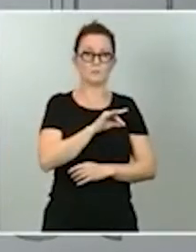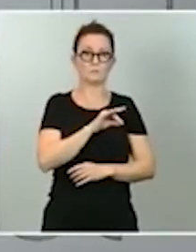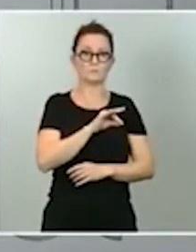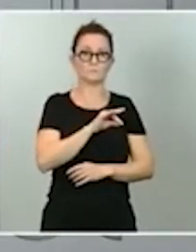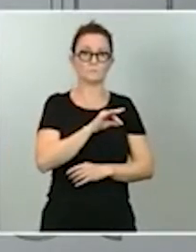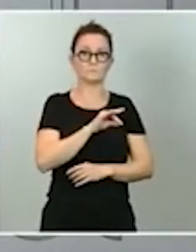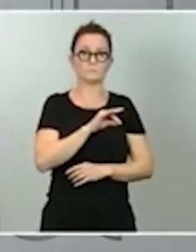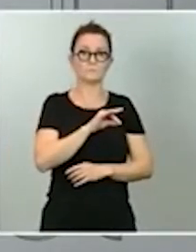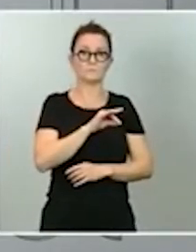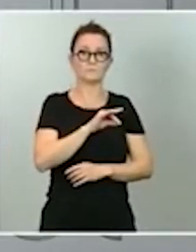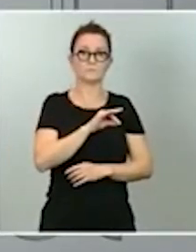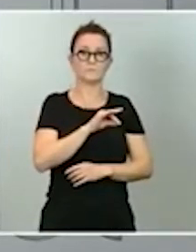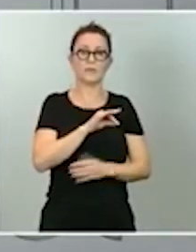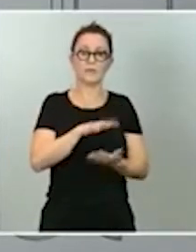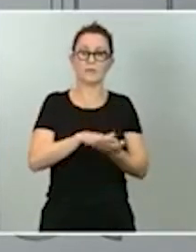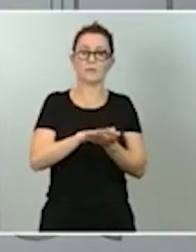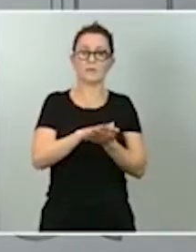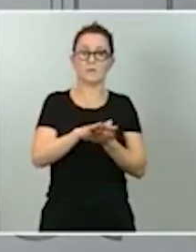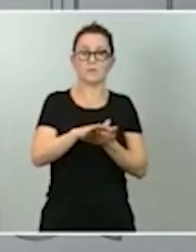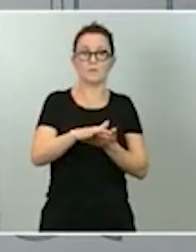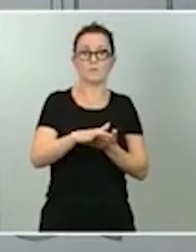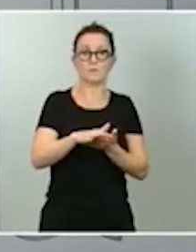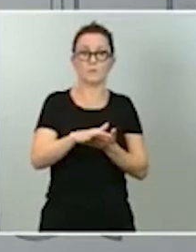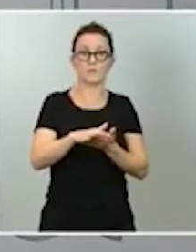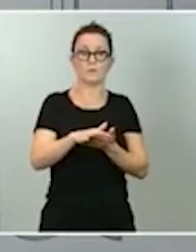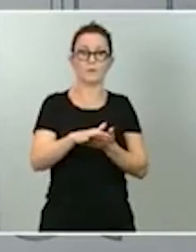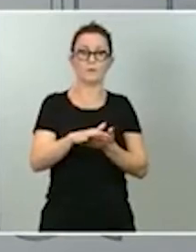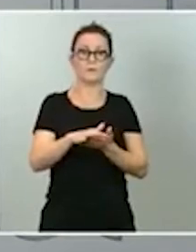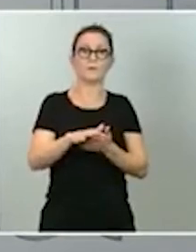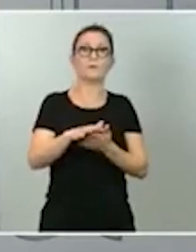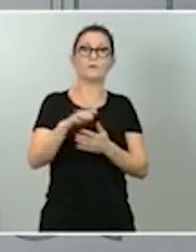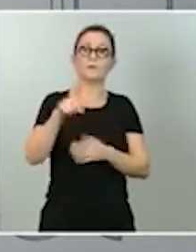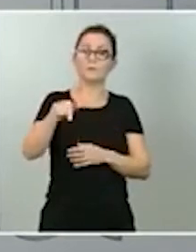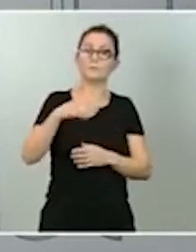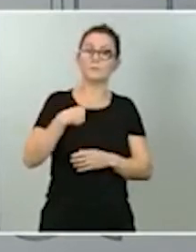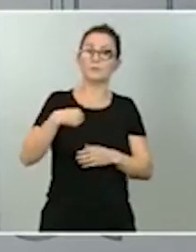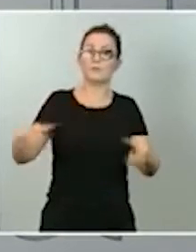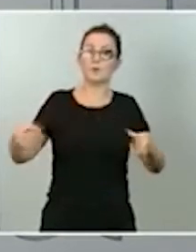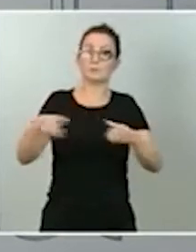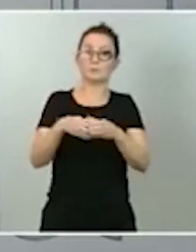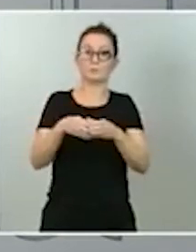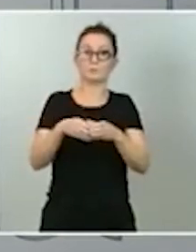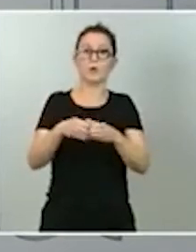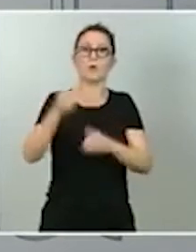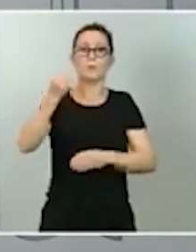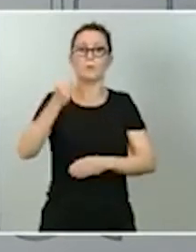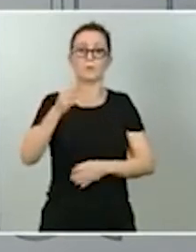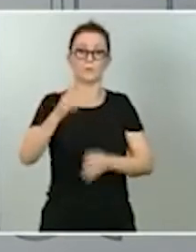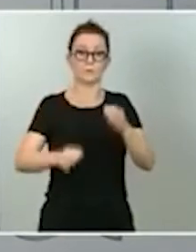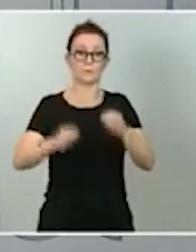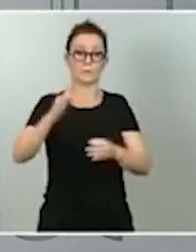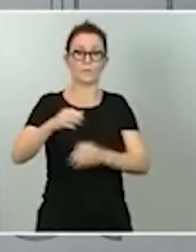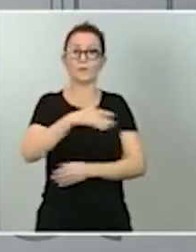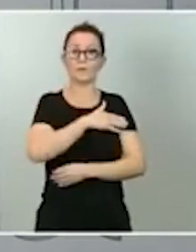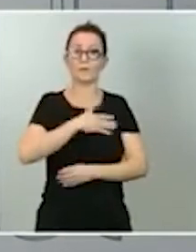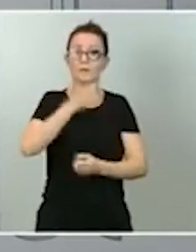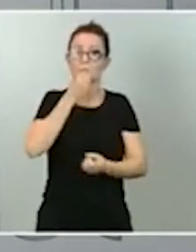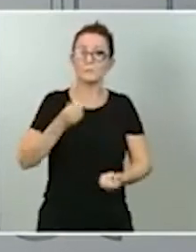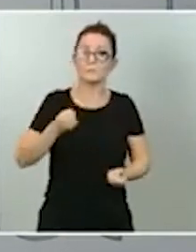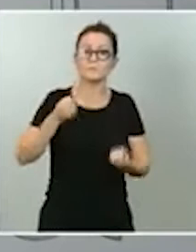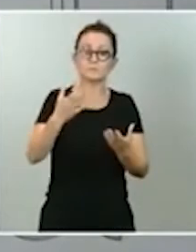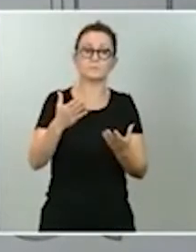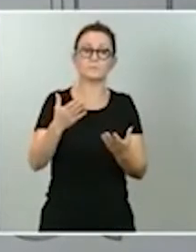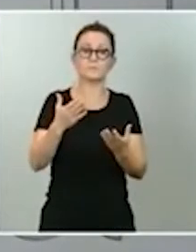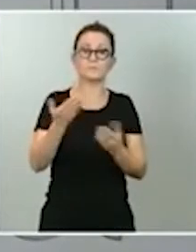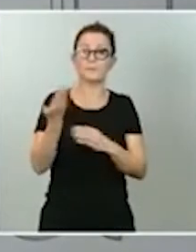el futuro de este Poder Judicial. Lo único que quiero trasladar es que tampoco esta actitud que tiene el Partido